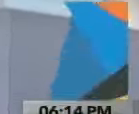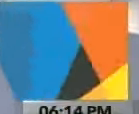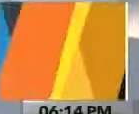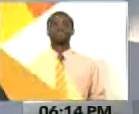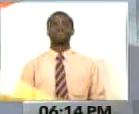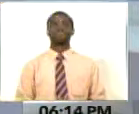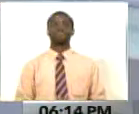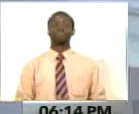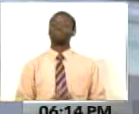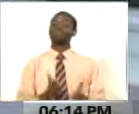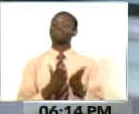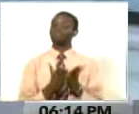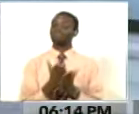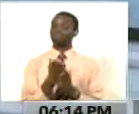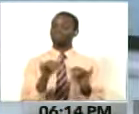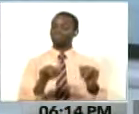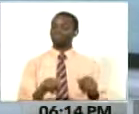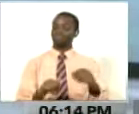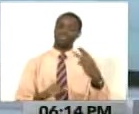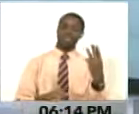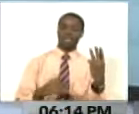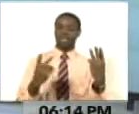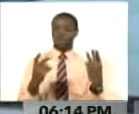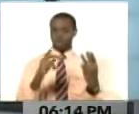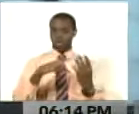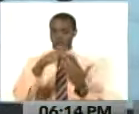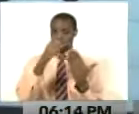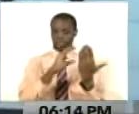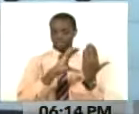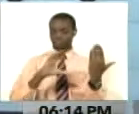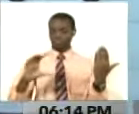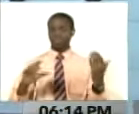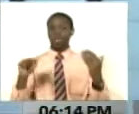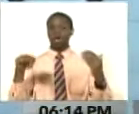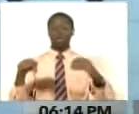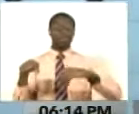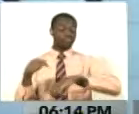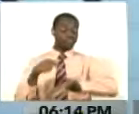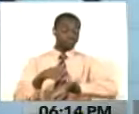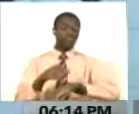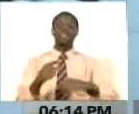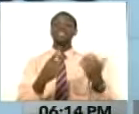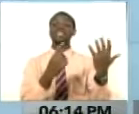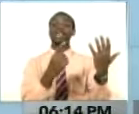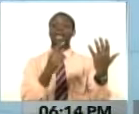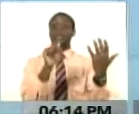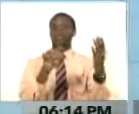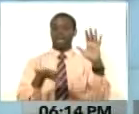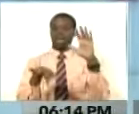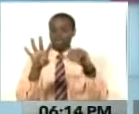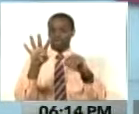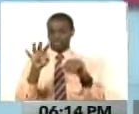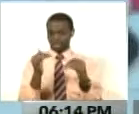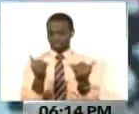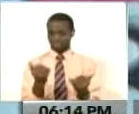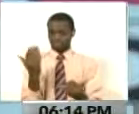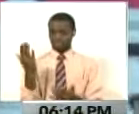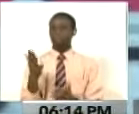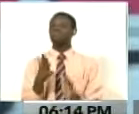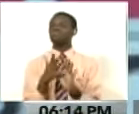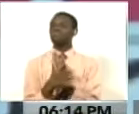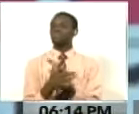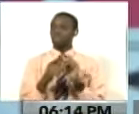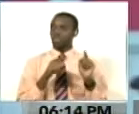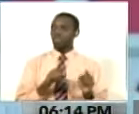Bueno, continuamos con su programa en 3 y 2. A esta hora, cuando son las 6 y 14 minutos, nos vamos a trasladar al